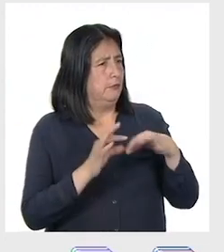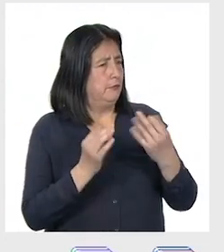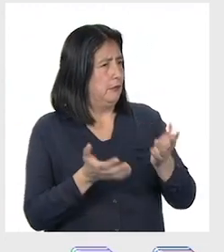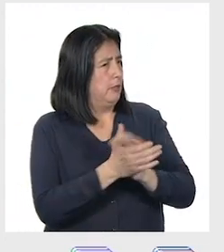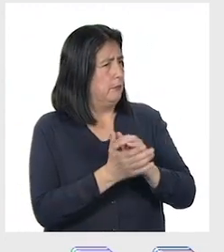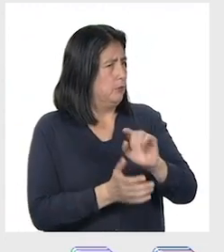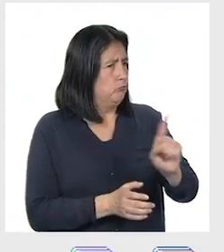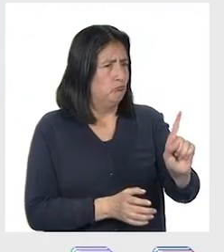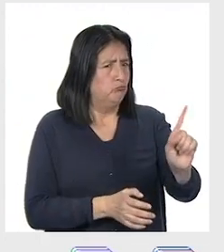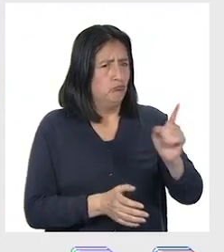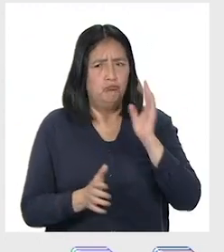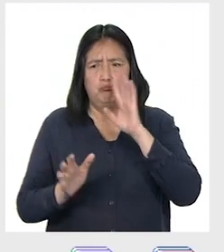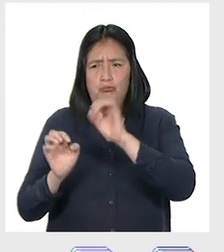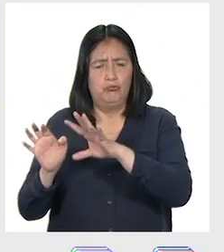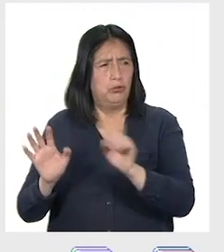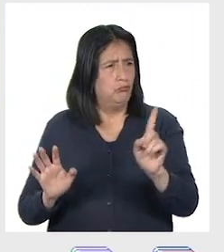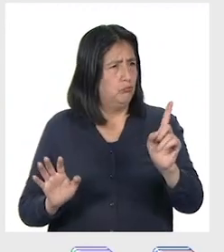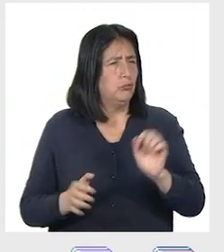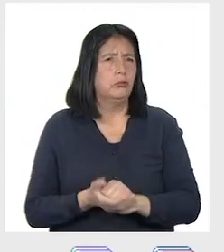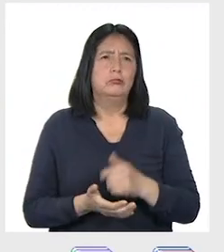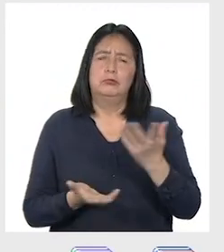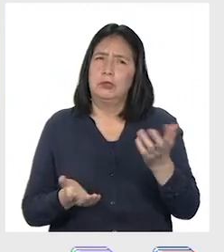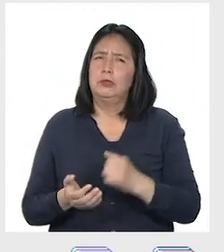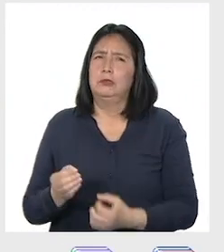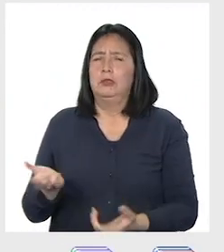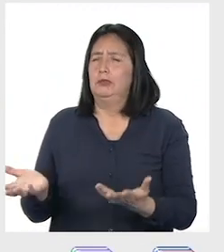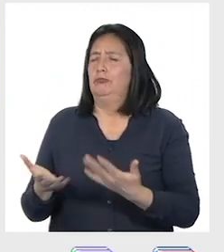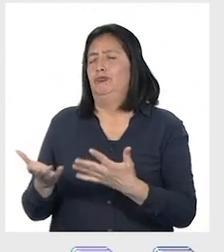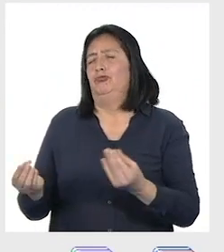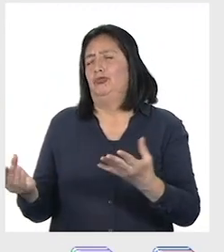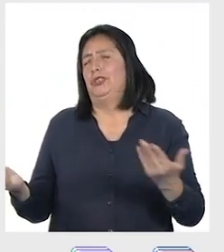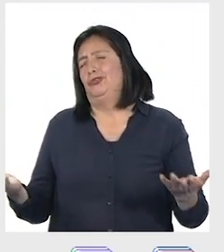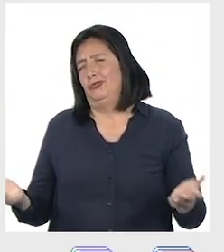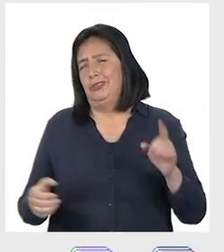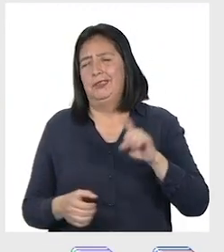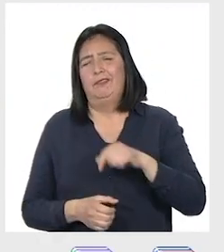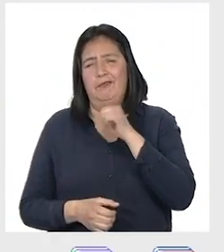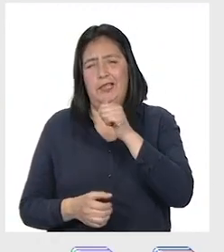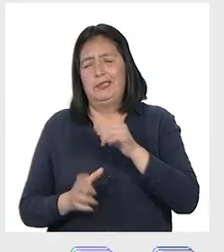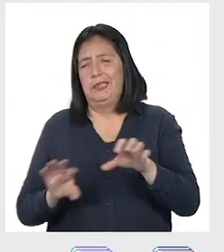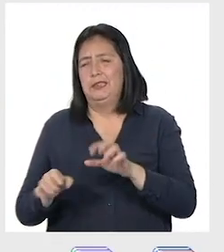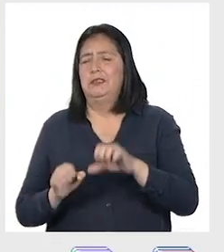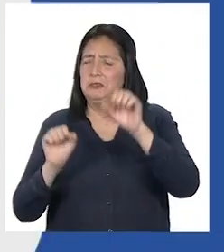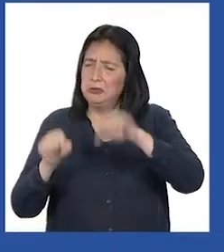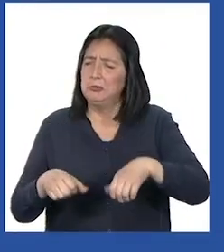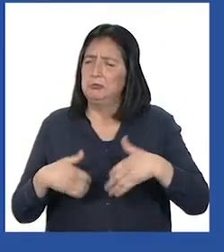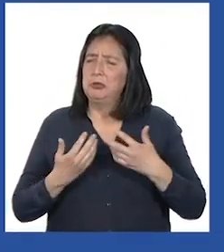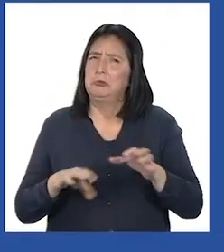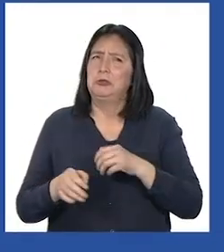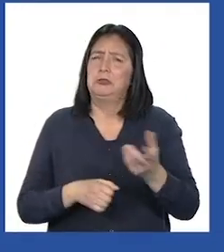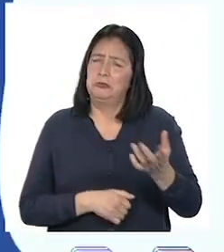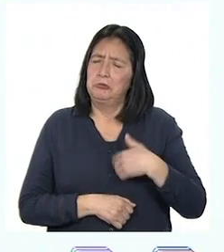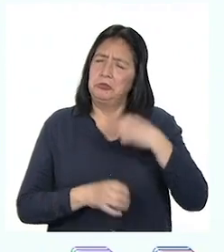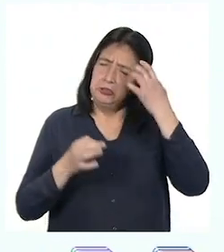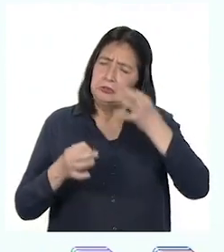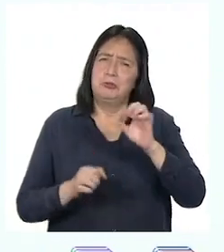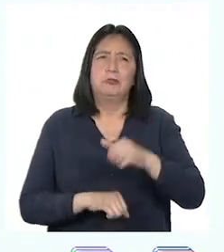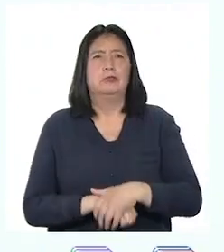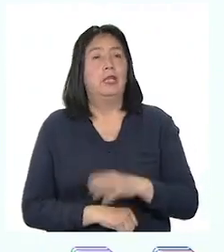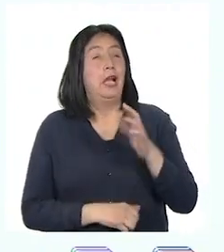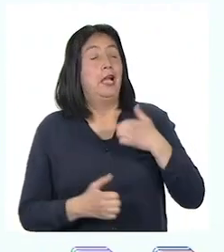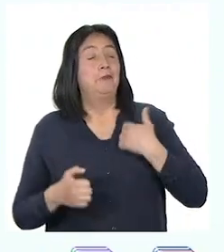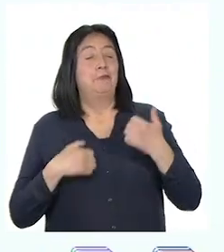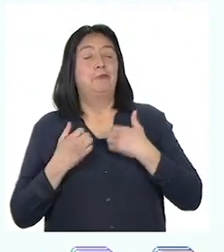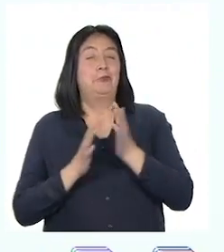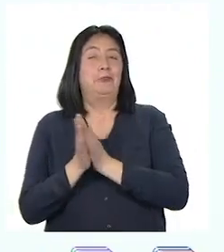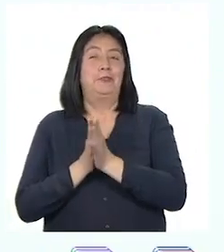y amigos que tampoco lo hagan. Hay tantas cosas por hacer y podemos hacerlas realidad si nos decidimos. Ay, me